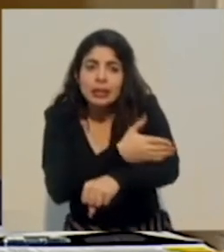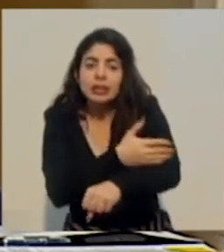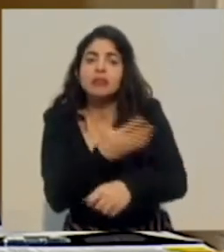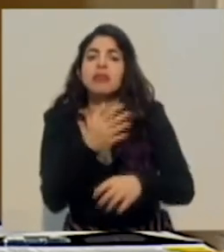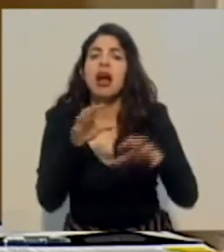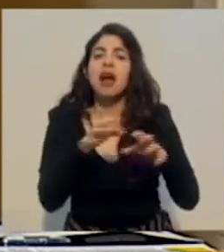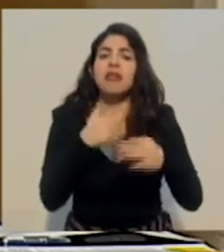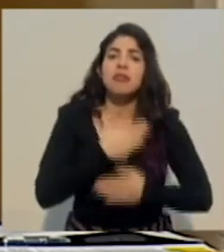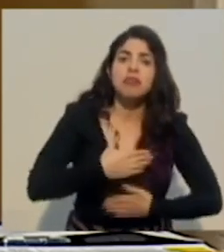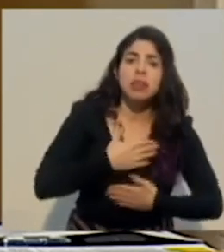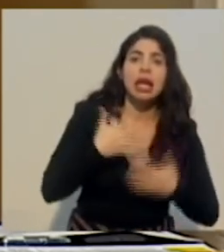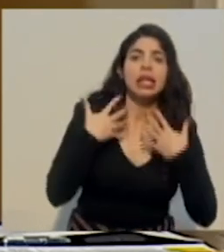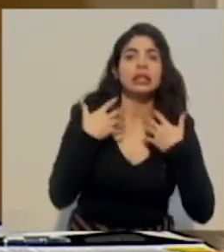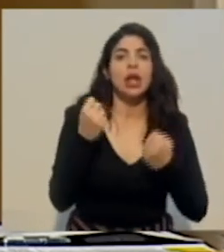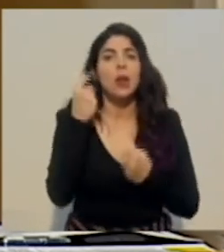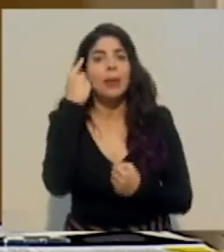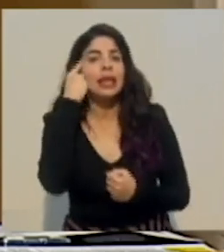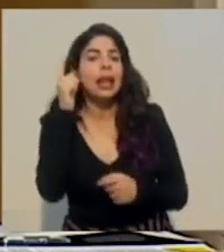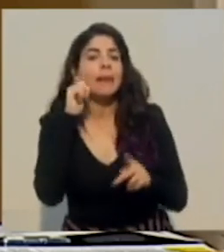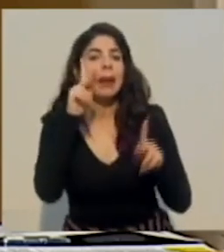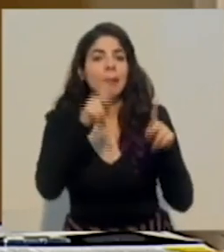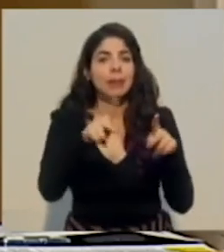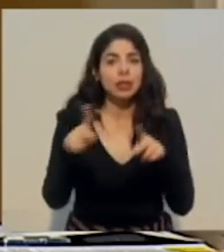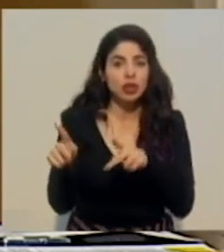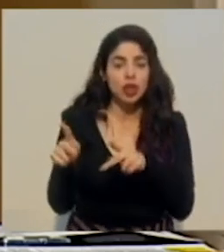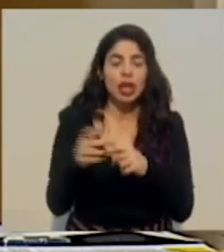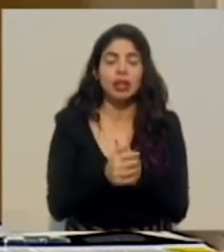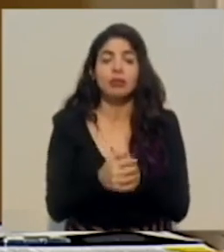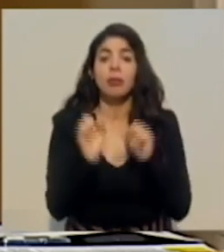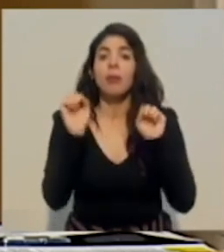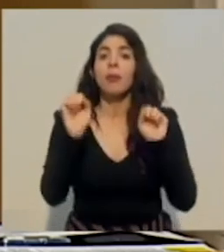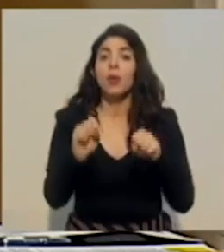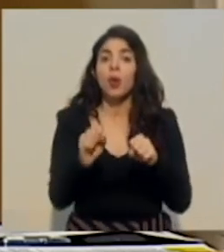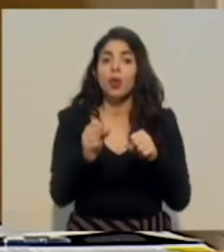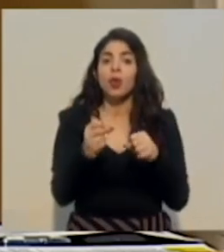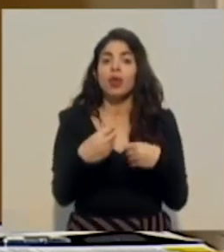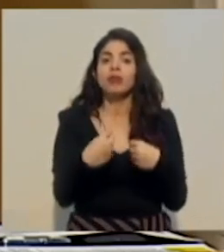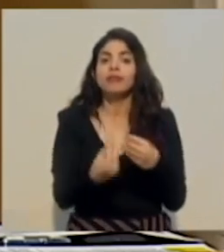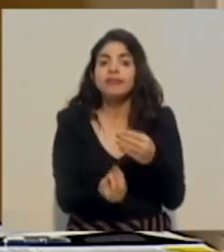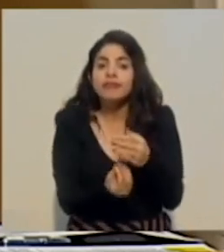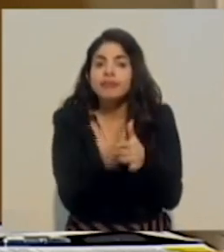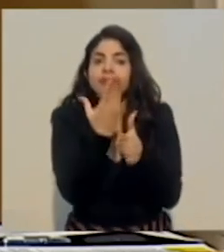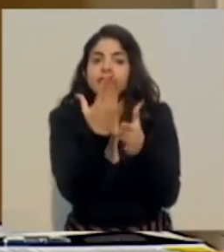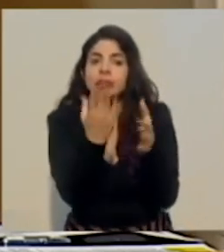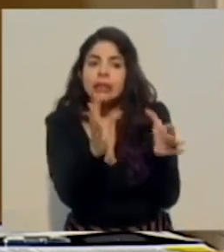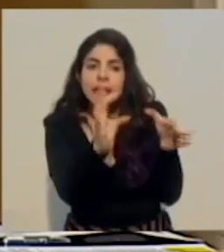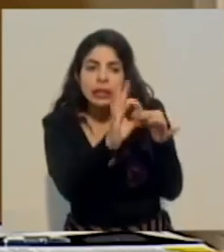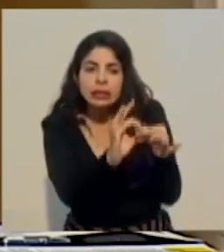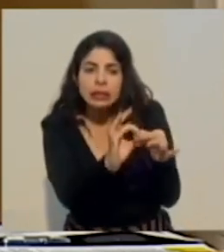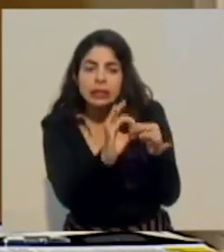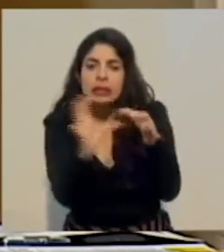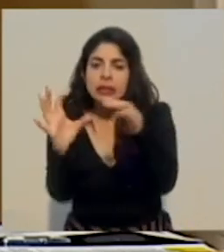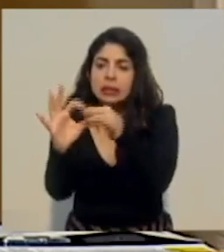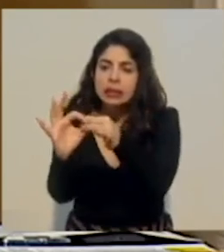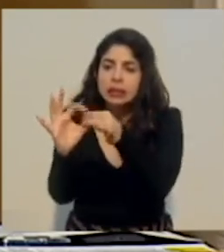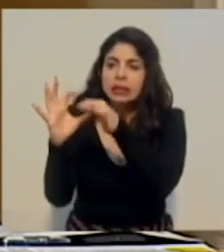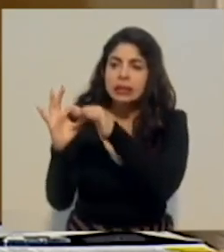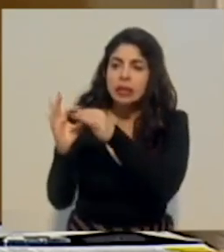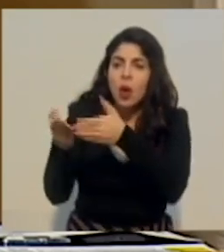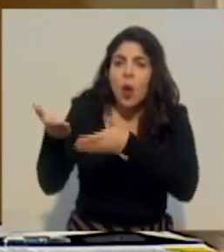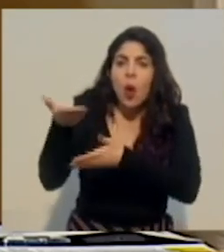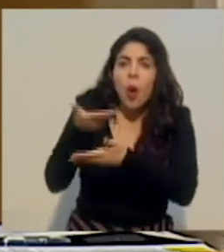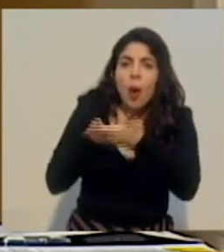para la población, poder generar alianzas y cooperación entre cantones y comunidades,